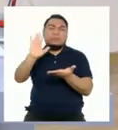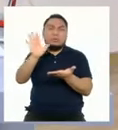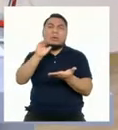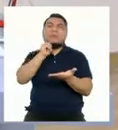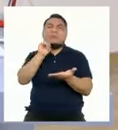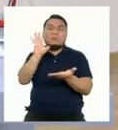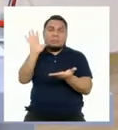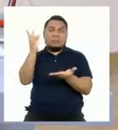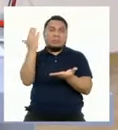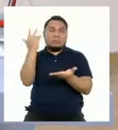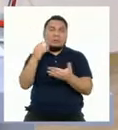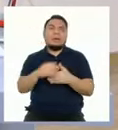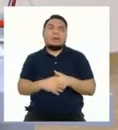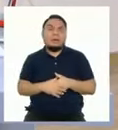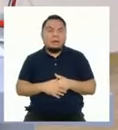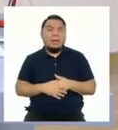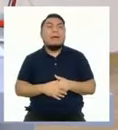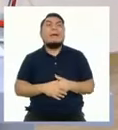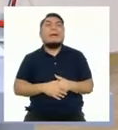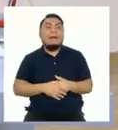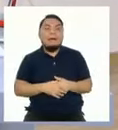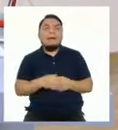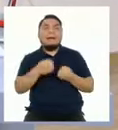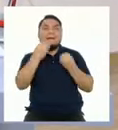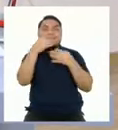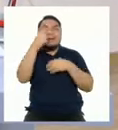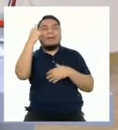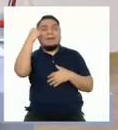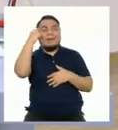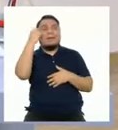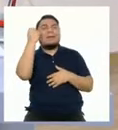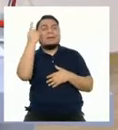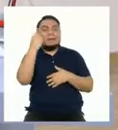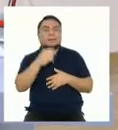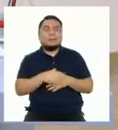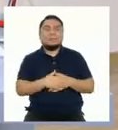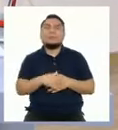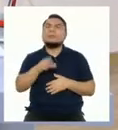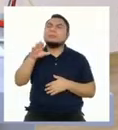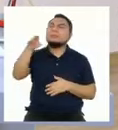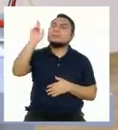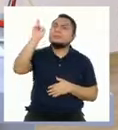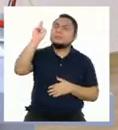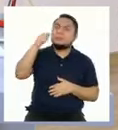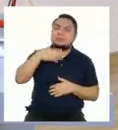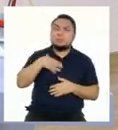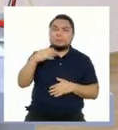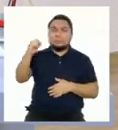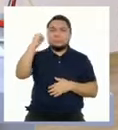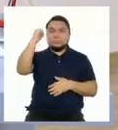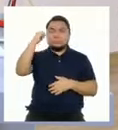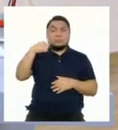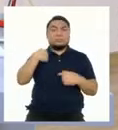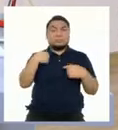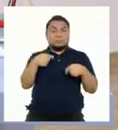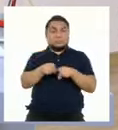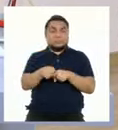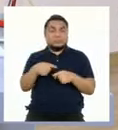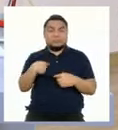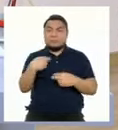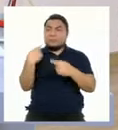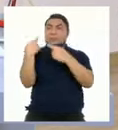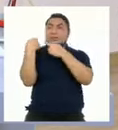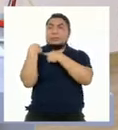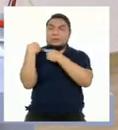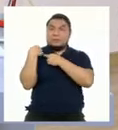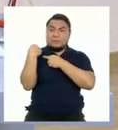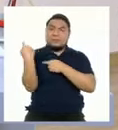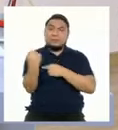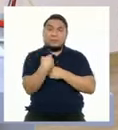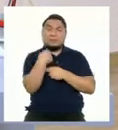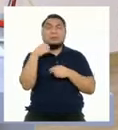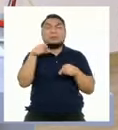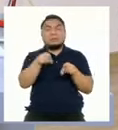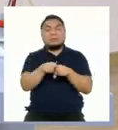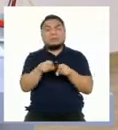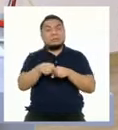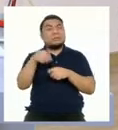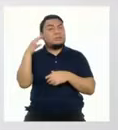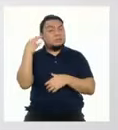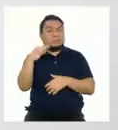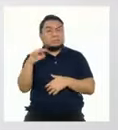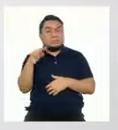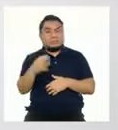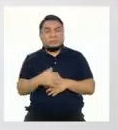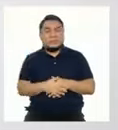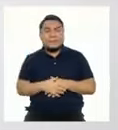Está útil esa info, ¿eh? Profesor, y así como están estos derechos también tenemos deberes, ¿no? Esa es